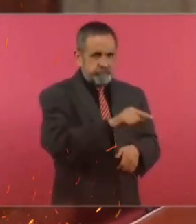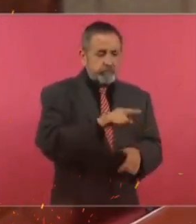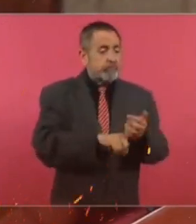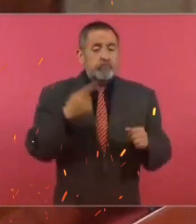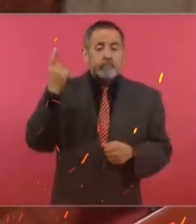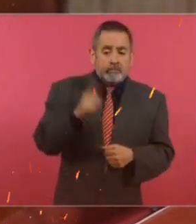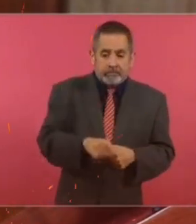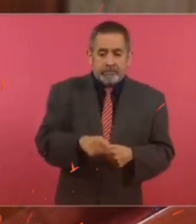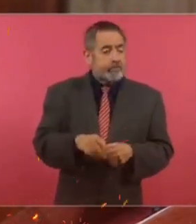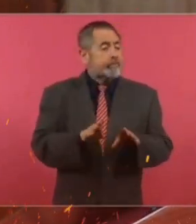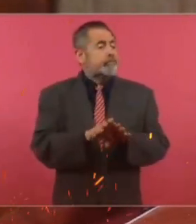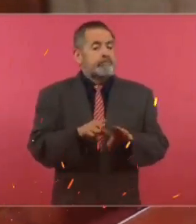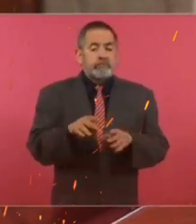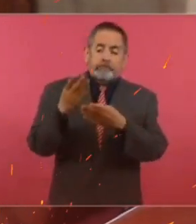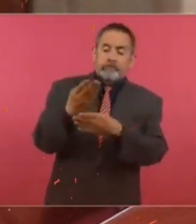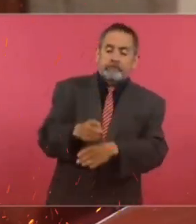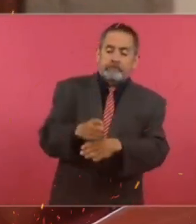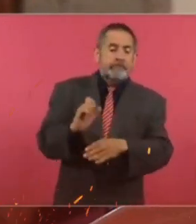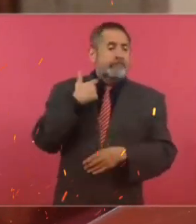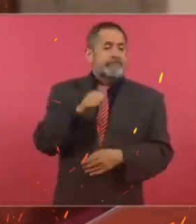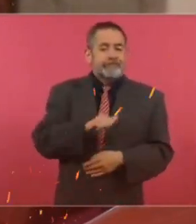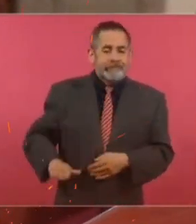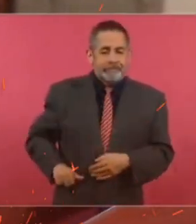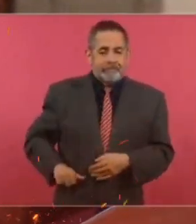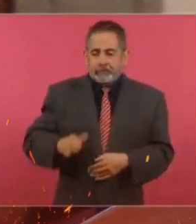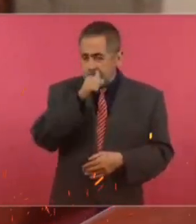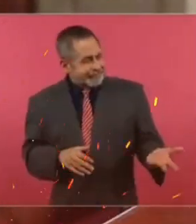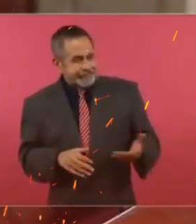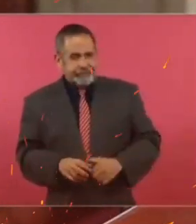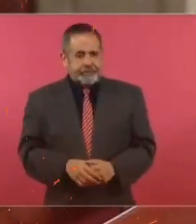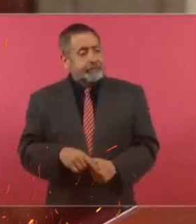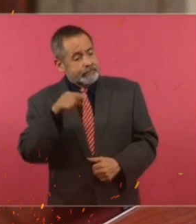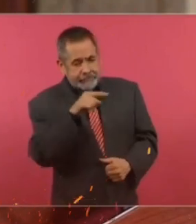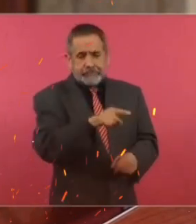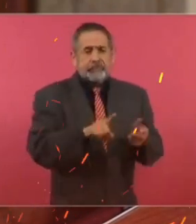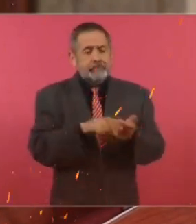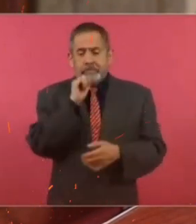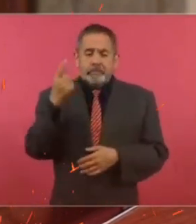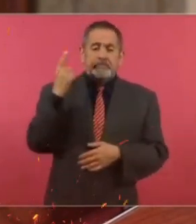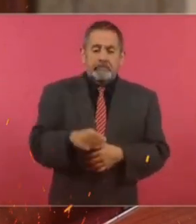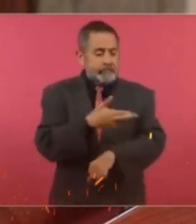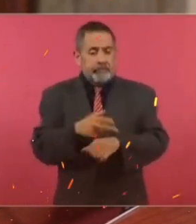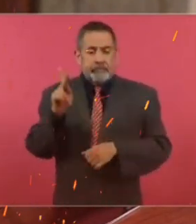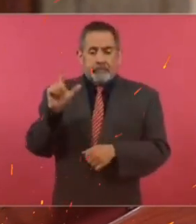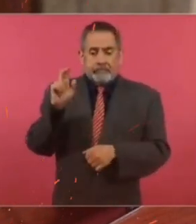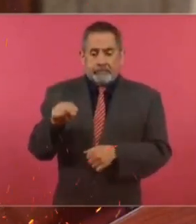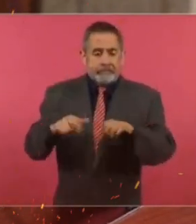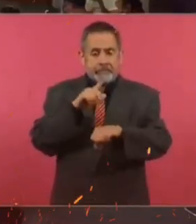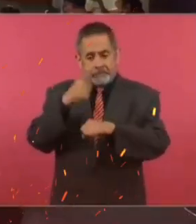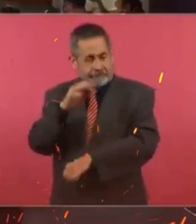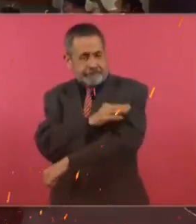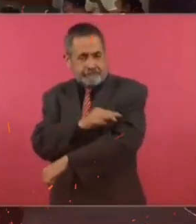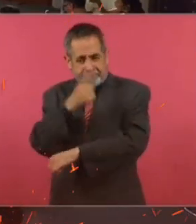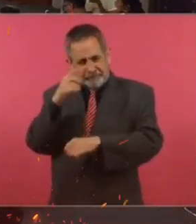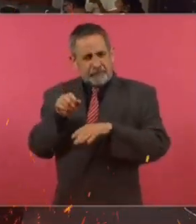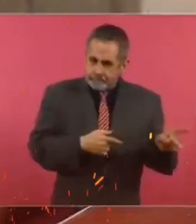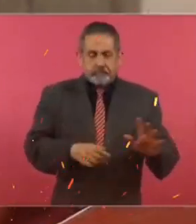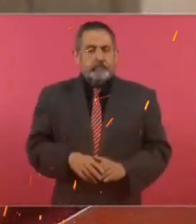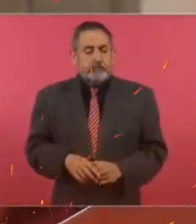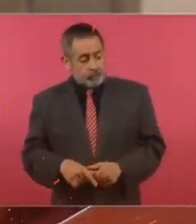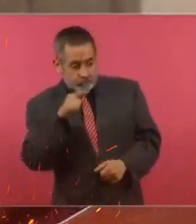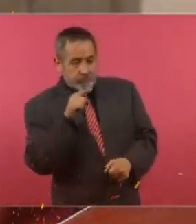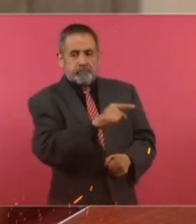el desbloqueo de las cuentas bancarias del exalcalde de Benito Juárez. Fue usted quien ordenó modificar el Plan Nacional de Vacunación contra COVID-19.